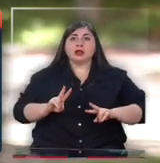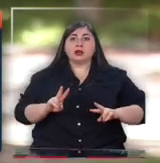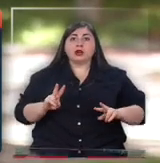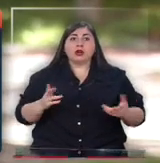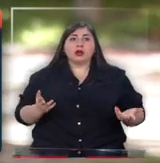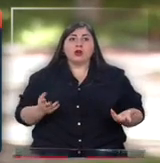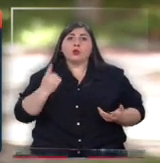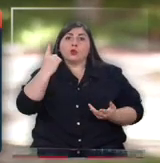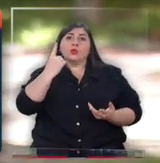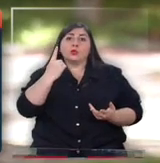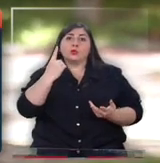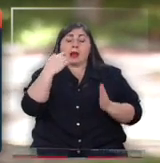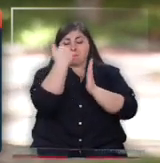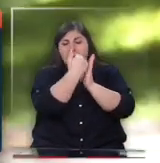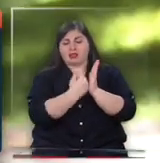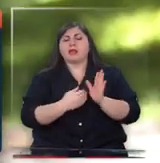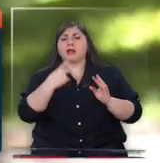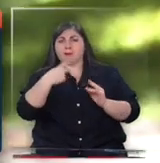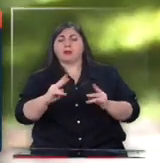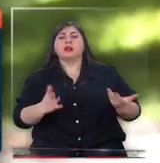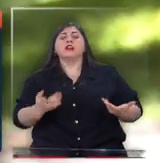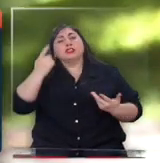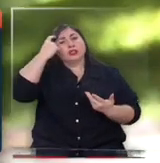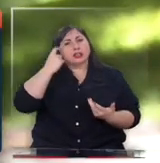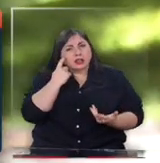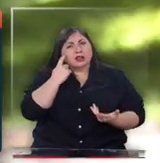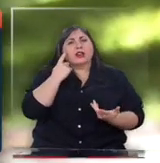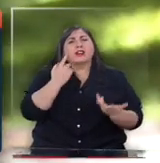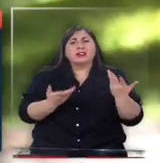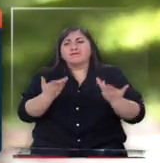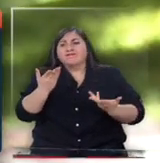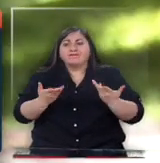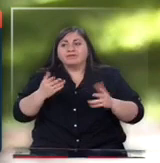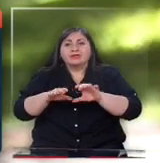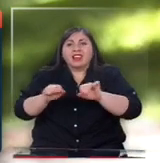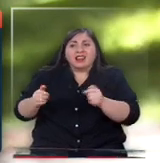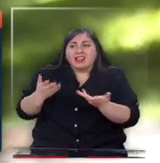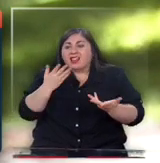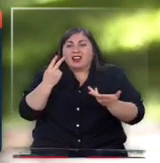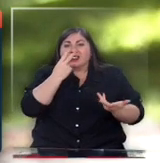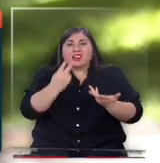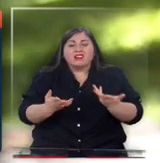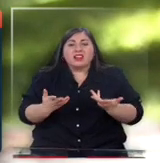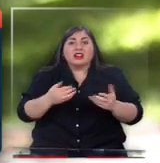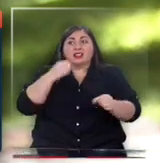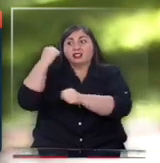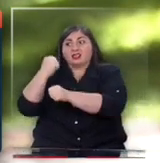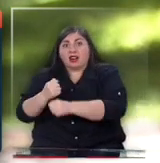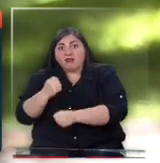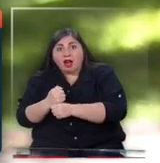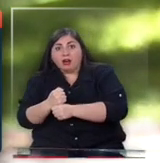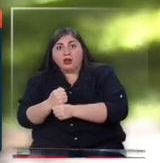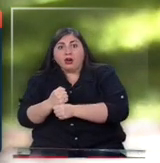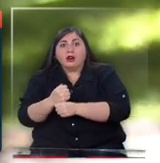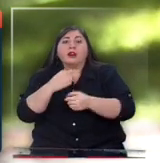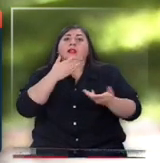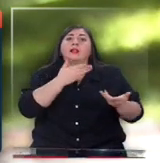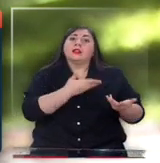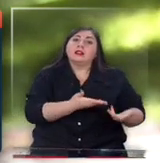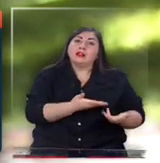instrumento propio, oficial. Lo que hay que ver es esta compatibilización entre el trabajo y